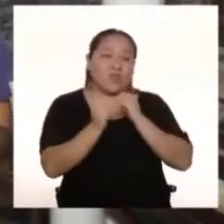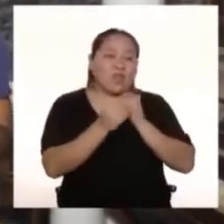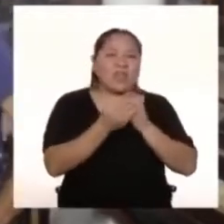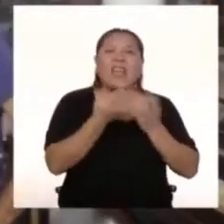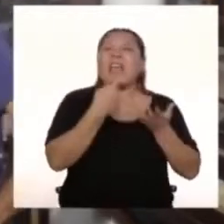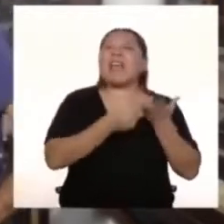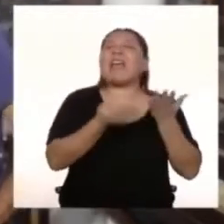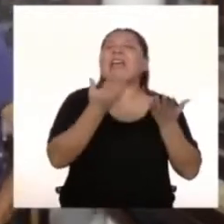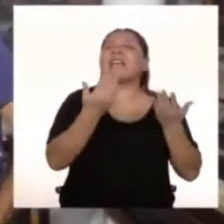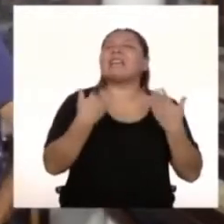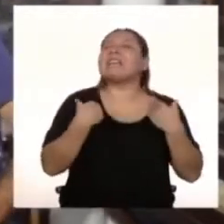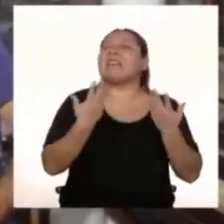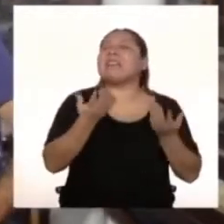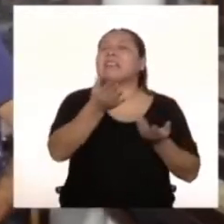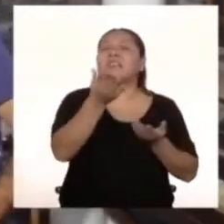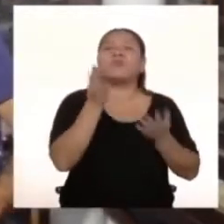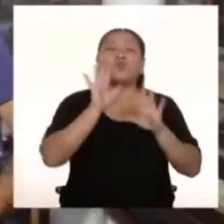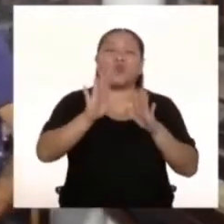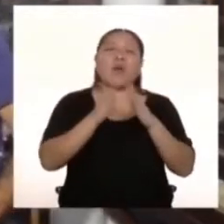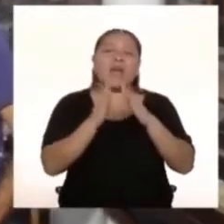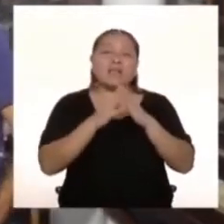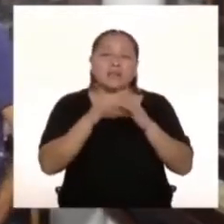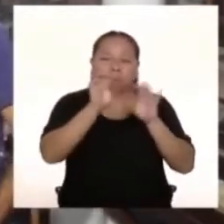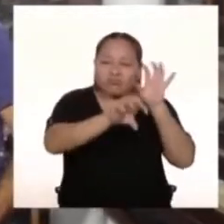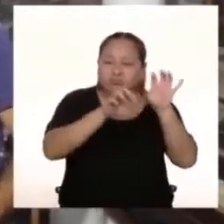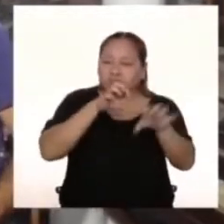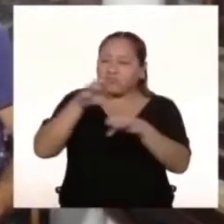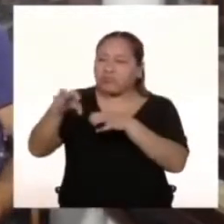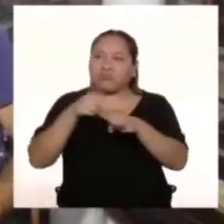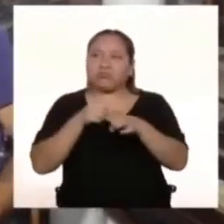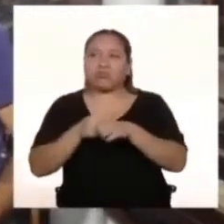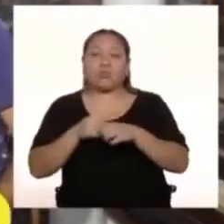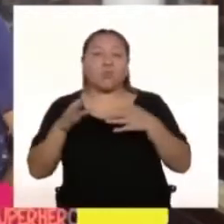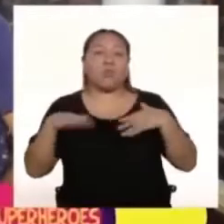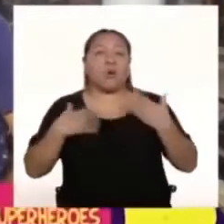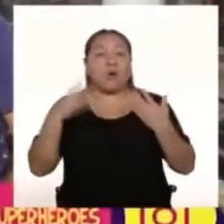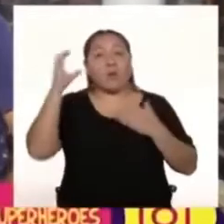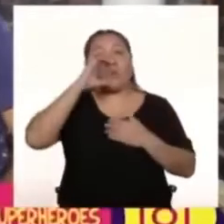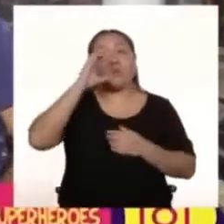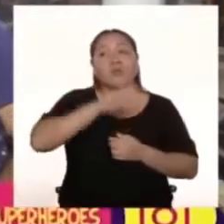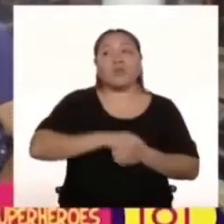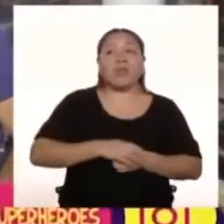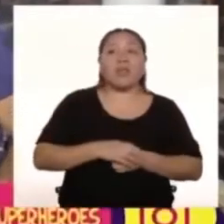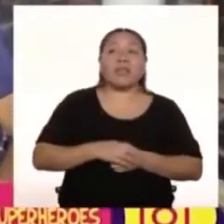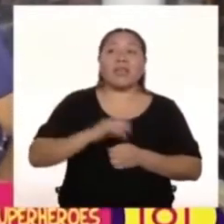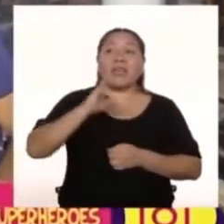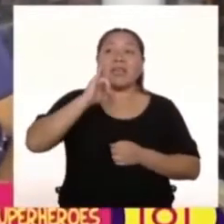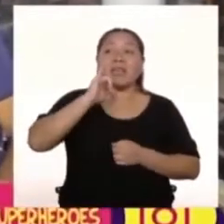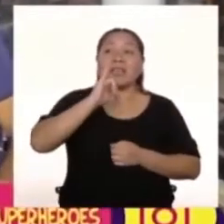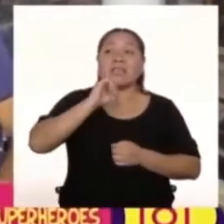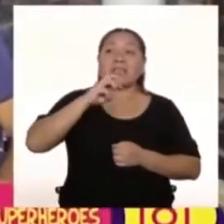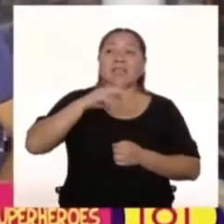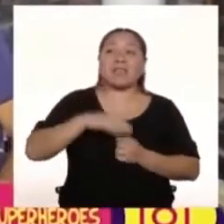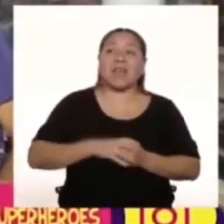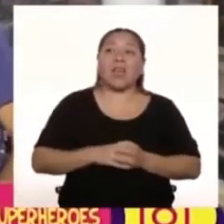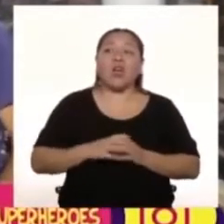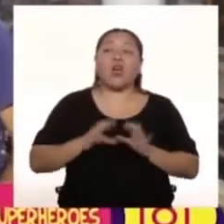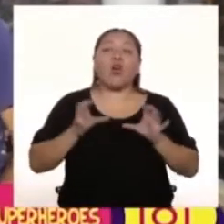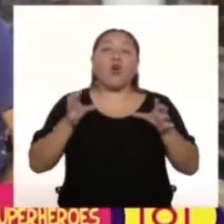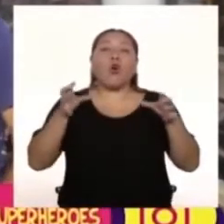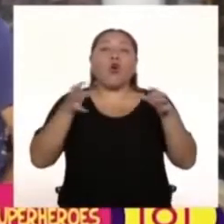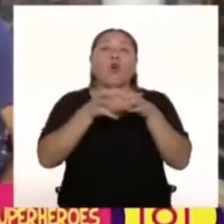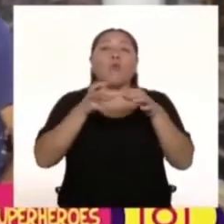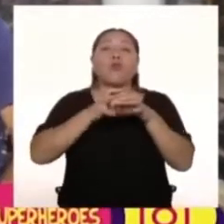mano en casa ¿Y dónde te podemos buscar? Pueden buscar en Instagram La comunidad mundial de superhéroes